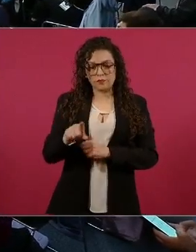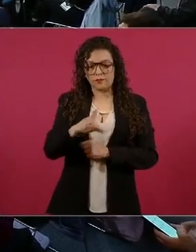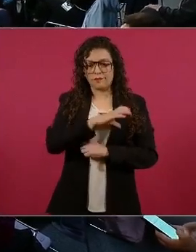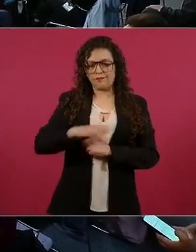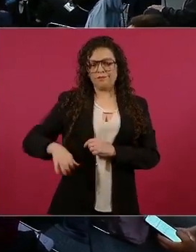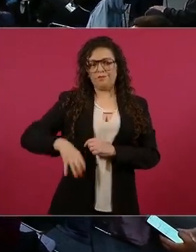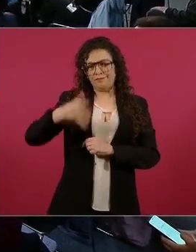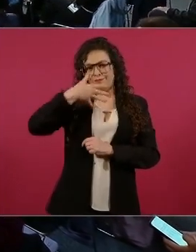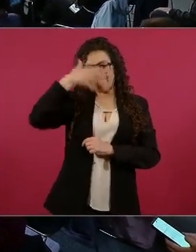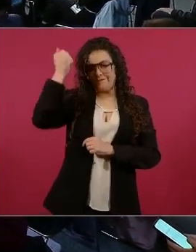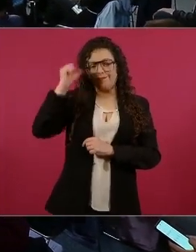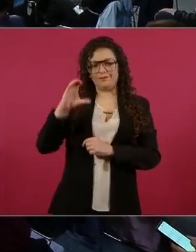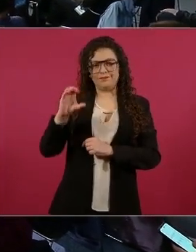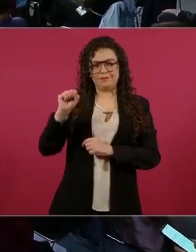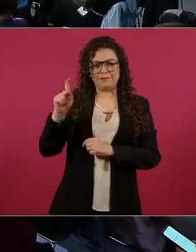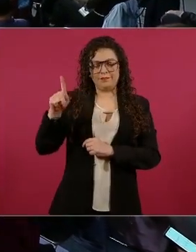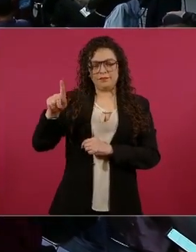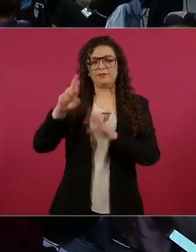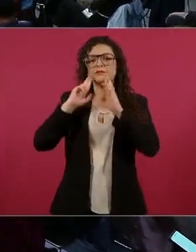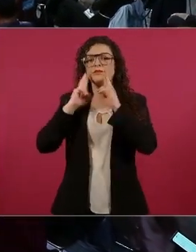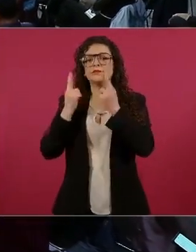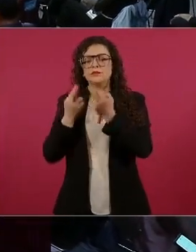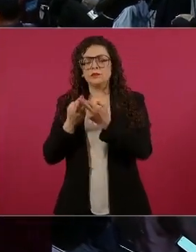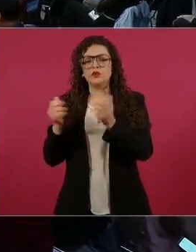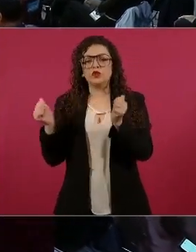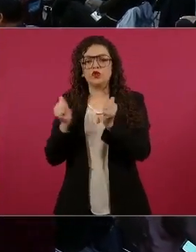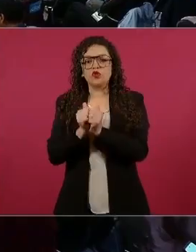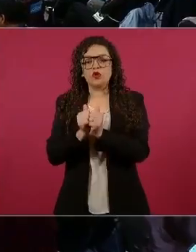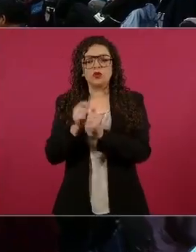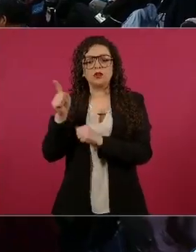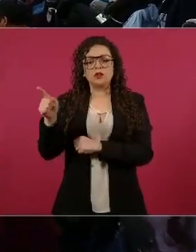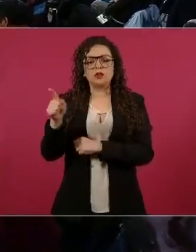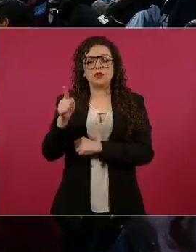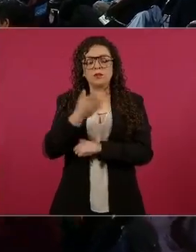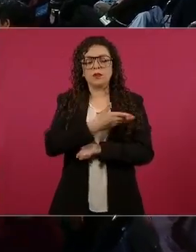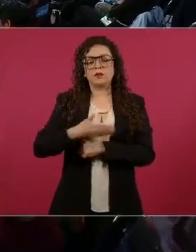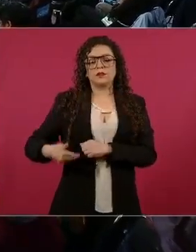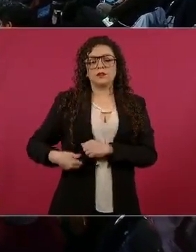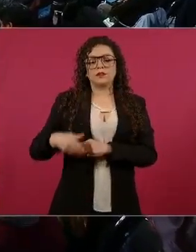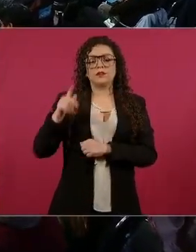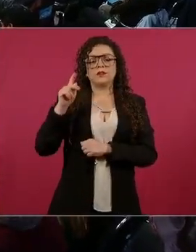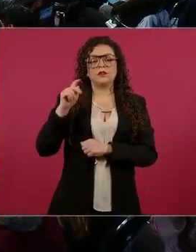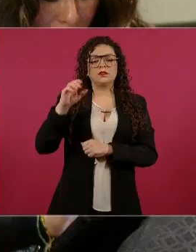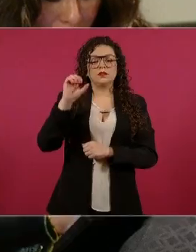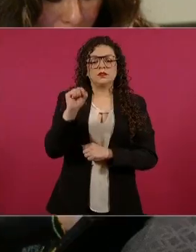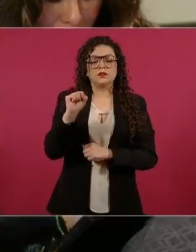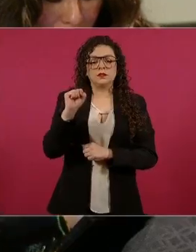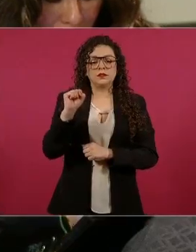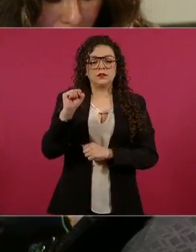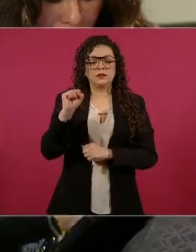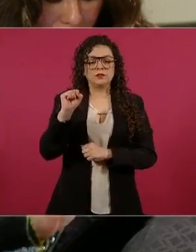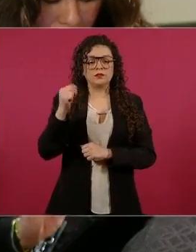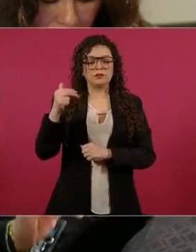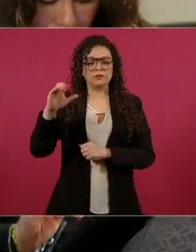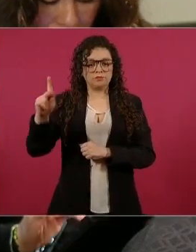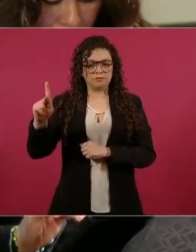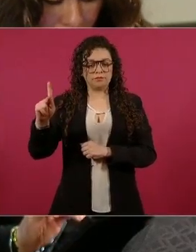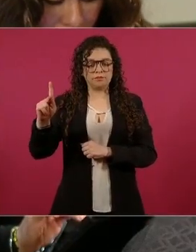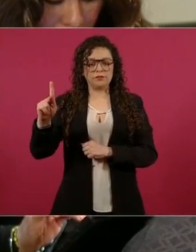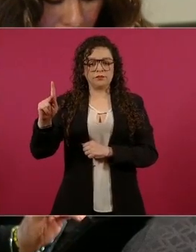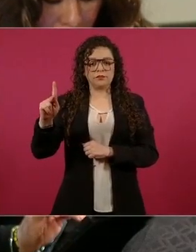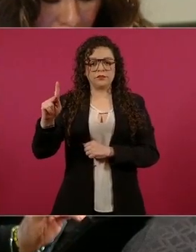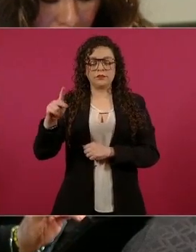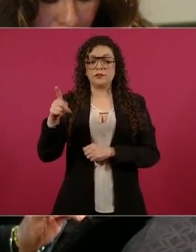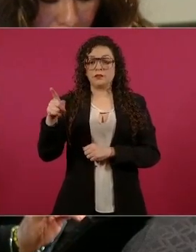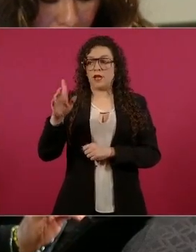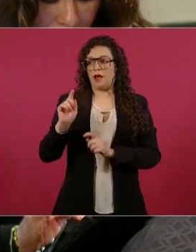secretario de Hacienda para revisar lo del Paquete Económico 2025. Sé que es un tema que le corresponde ya prácticamente a la